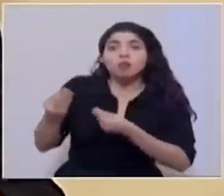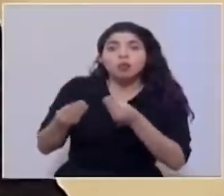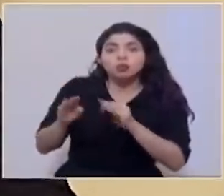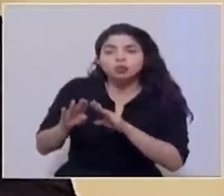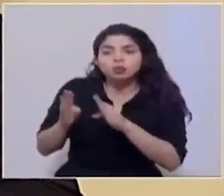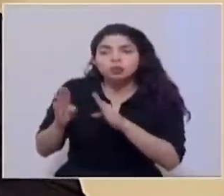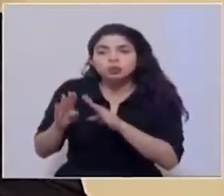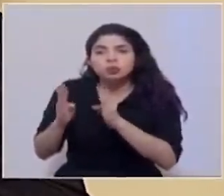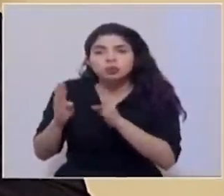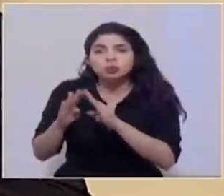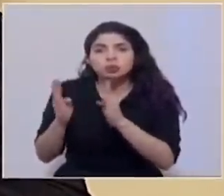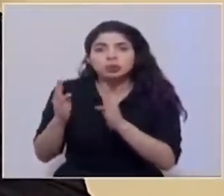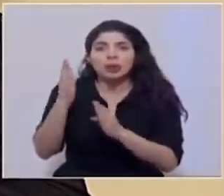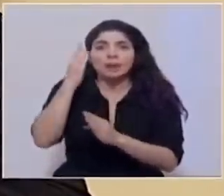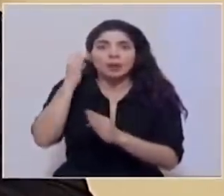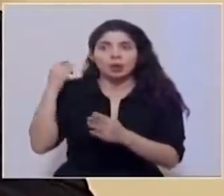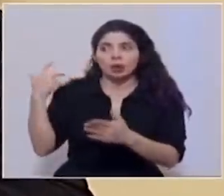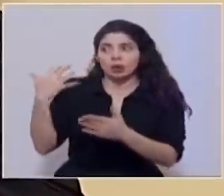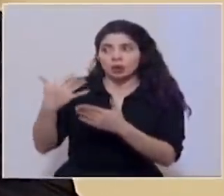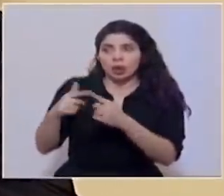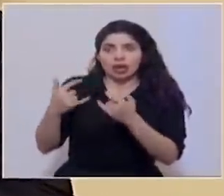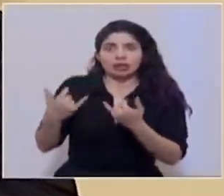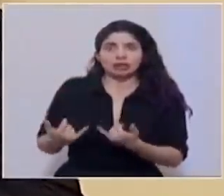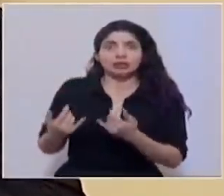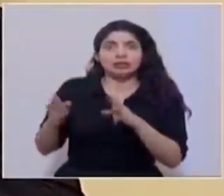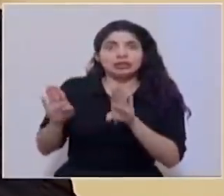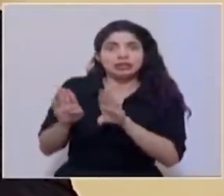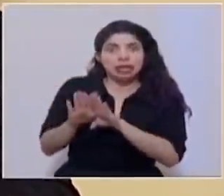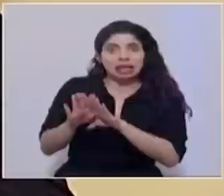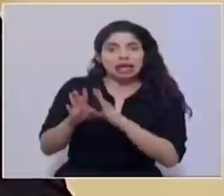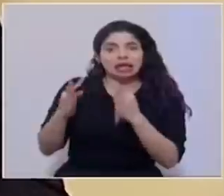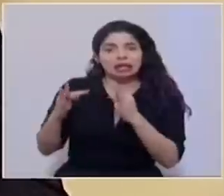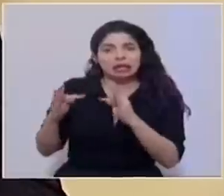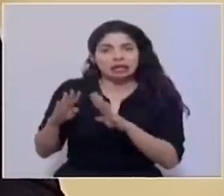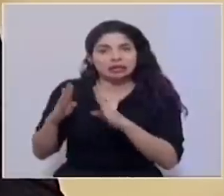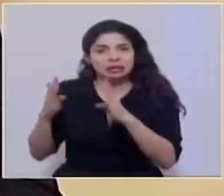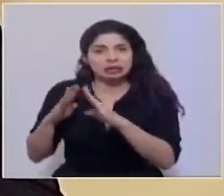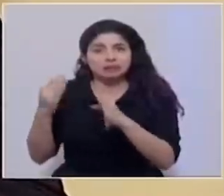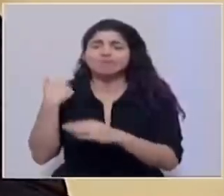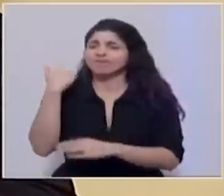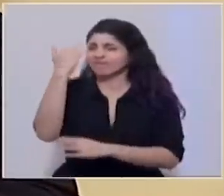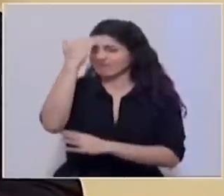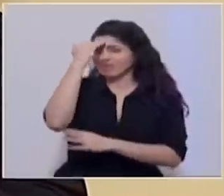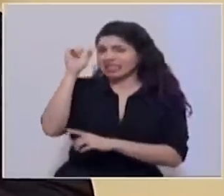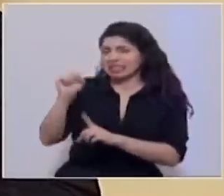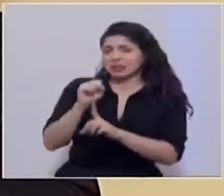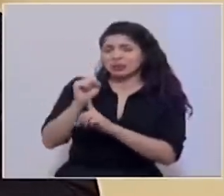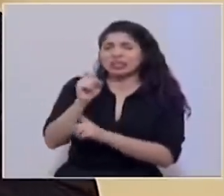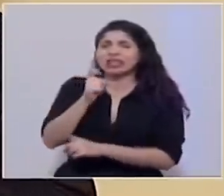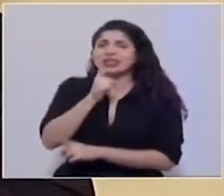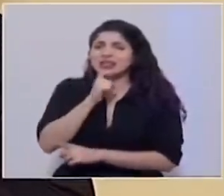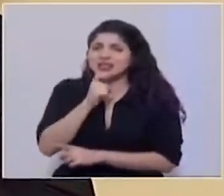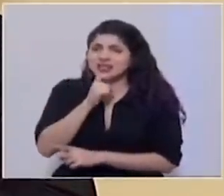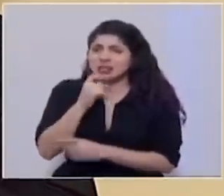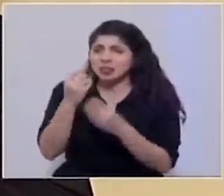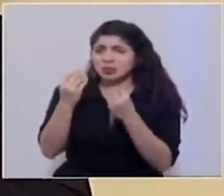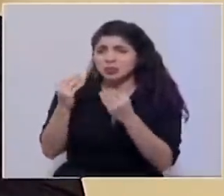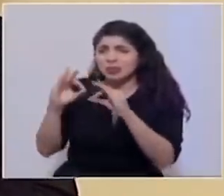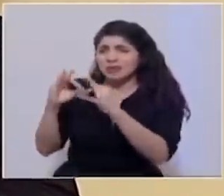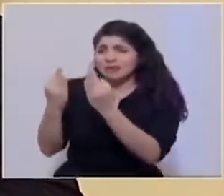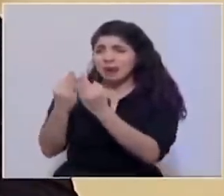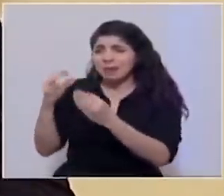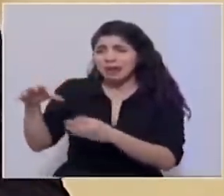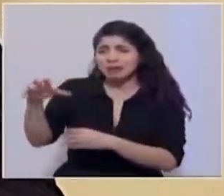ha estado hasta ahora cerrada. Sabemos de la dificultad que muchos hogares costarricenses